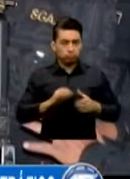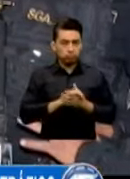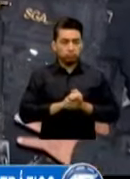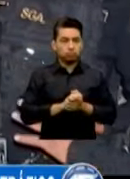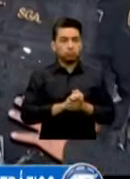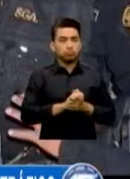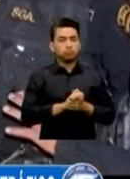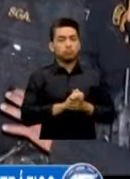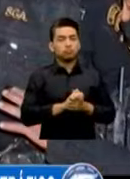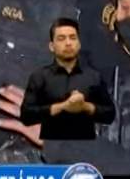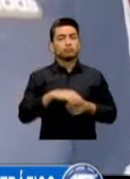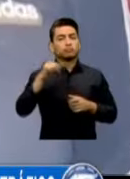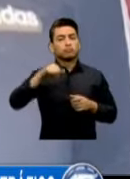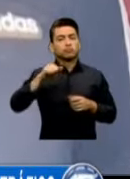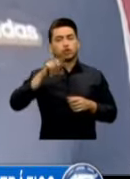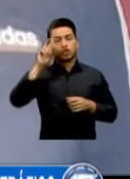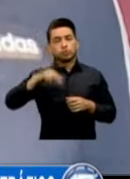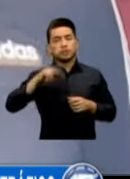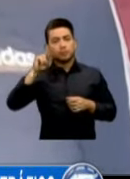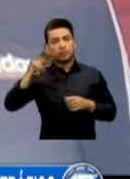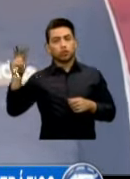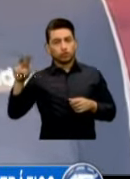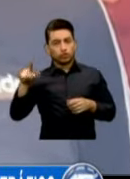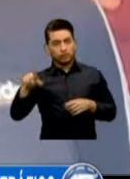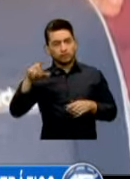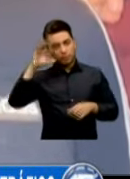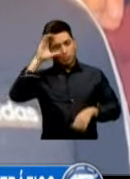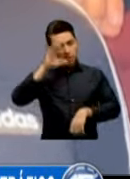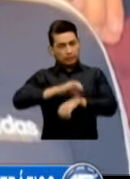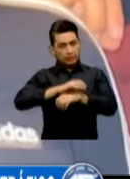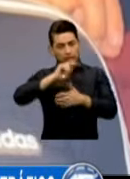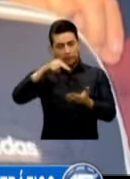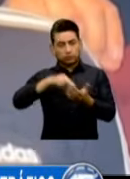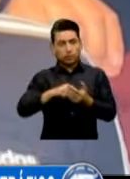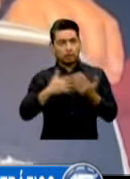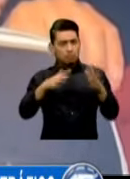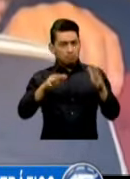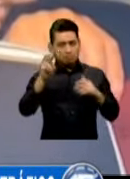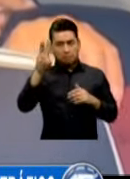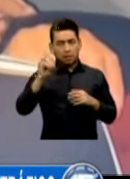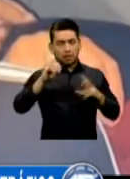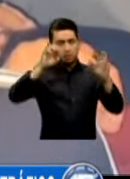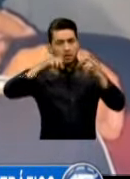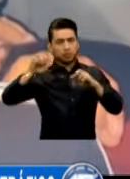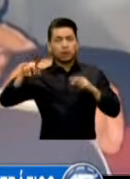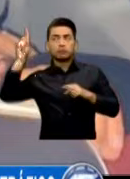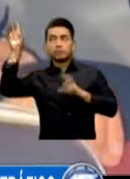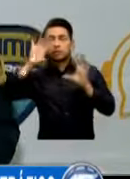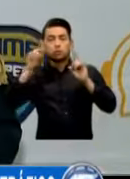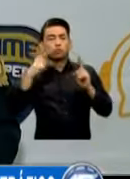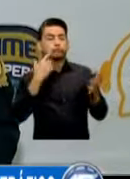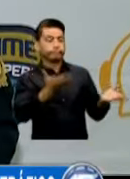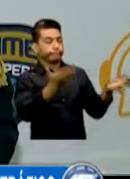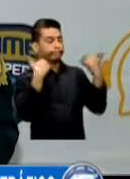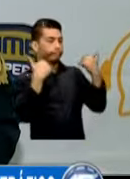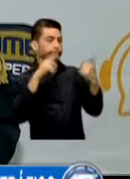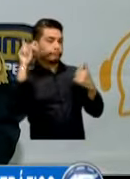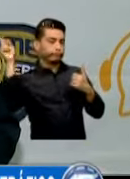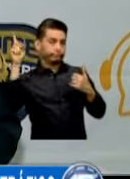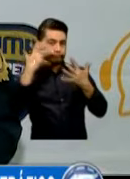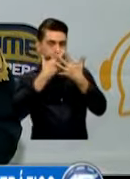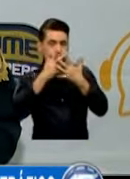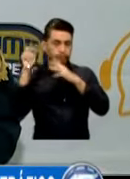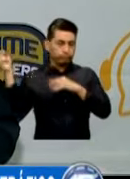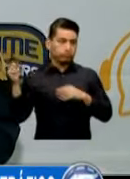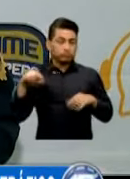Durante este 2022 La policía Nacional Civil Ha detenido A una Veintena De personas Requeridas Por la justicia De los Estados Unidos En lo que va Del presente